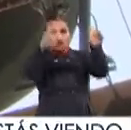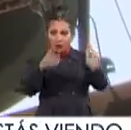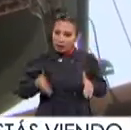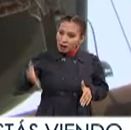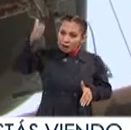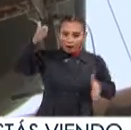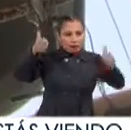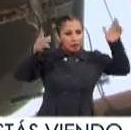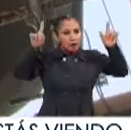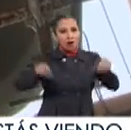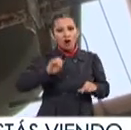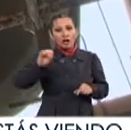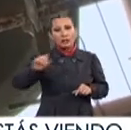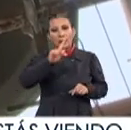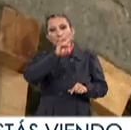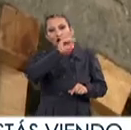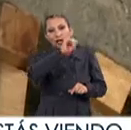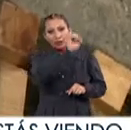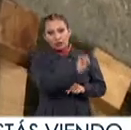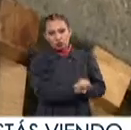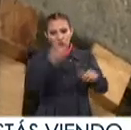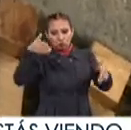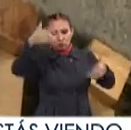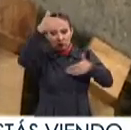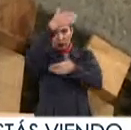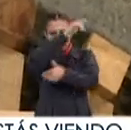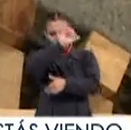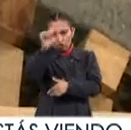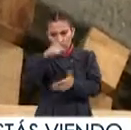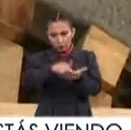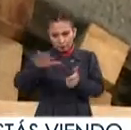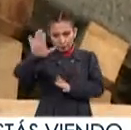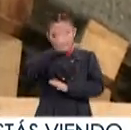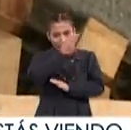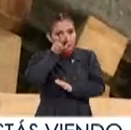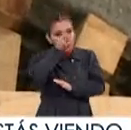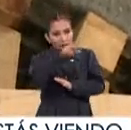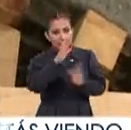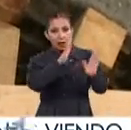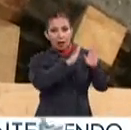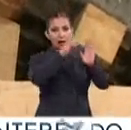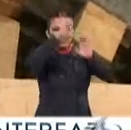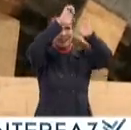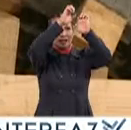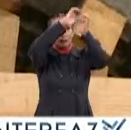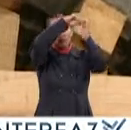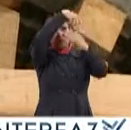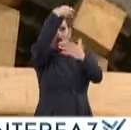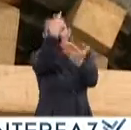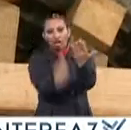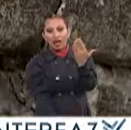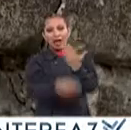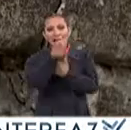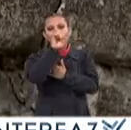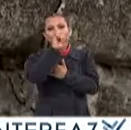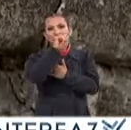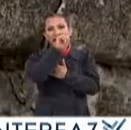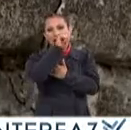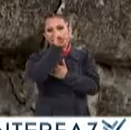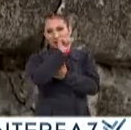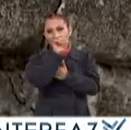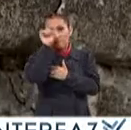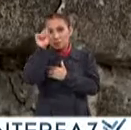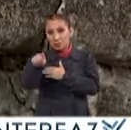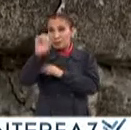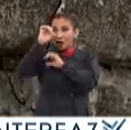costados Oriente, Poniente y Sur Entre otros Así como el colapso de la escultura La denominada Esperanza Que